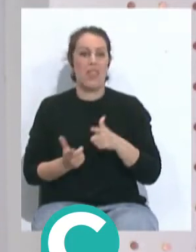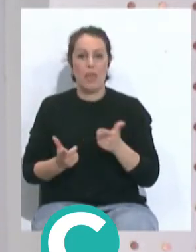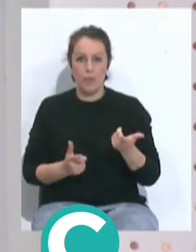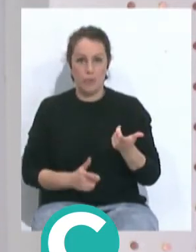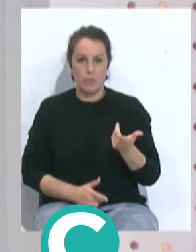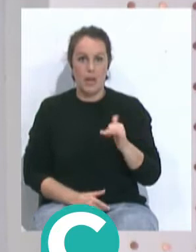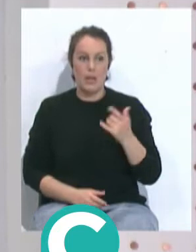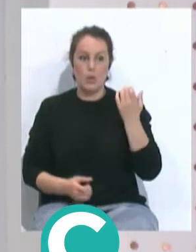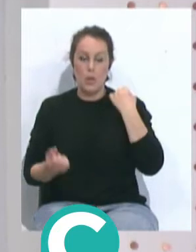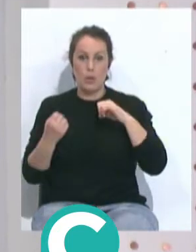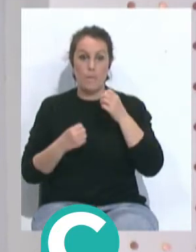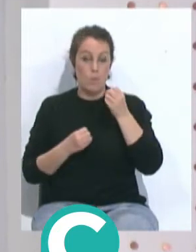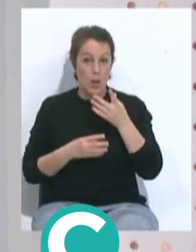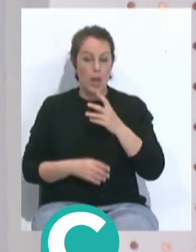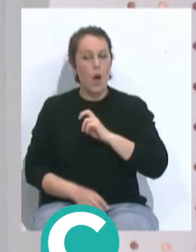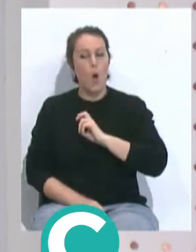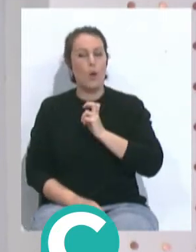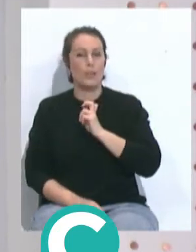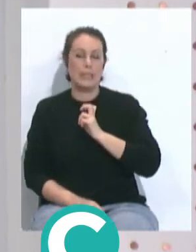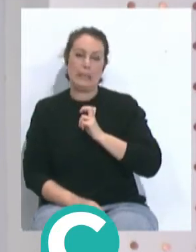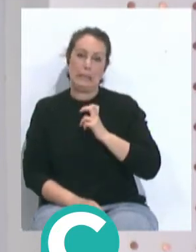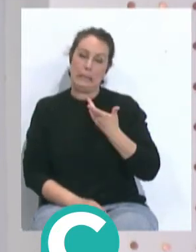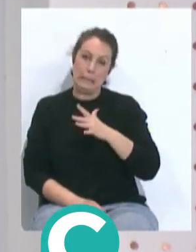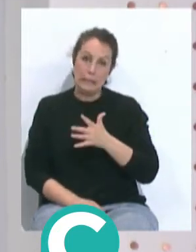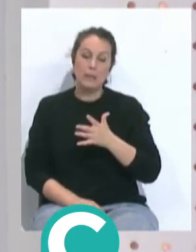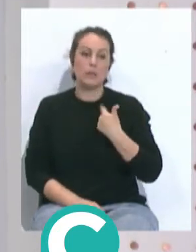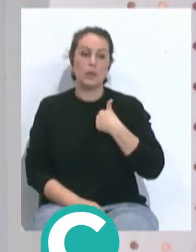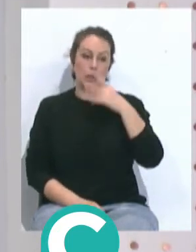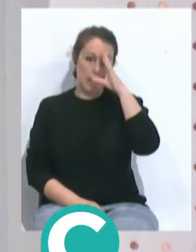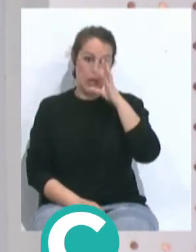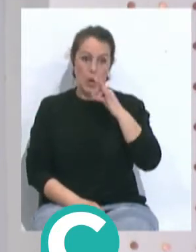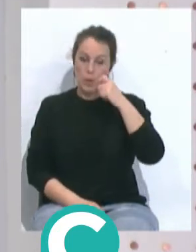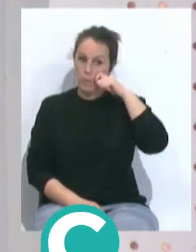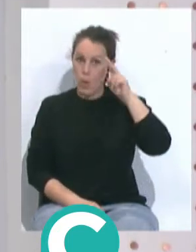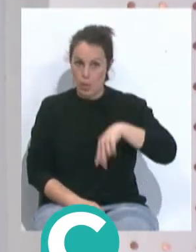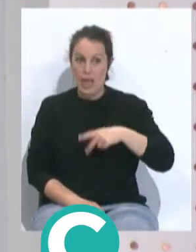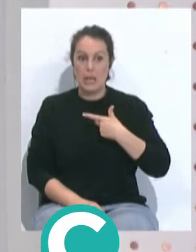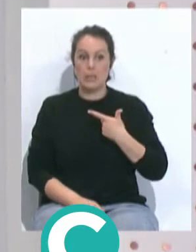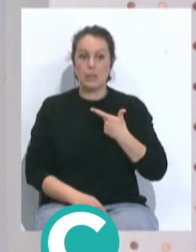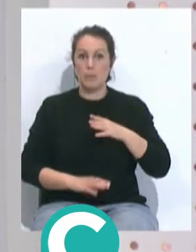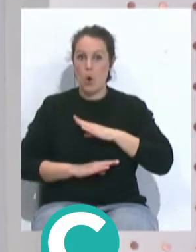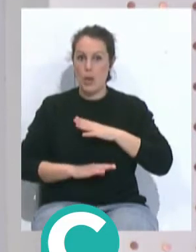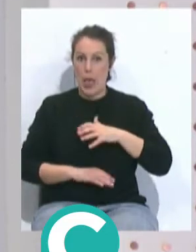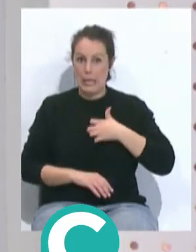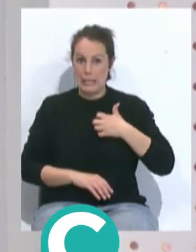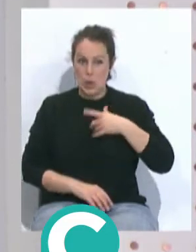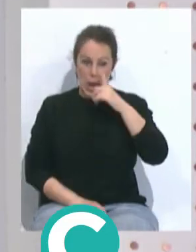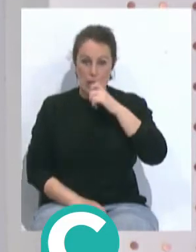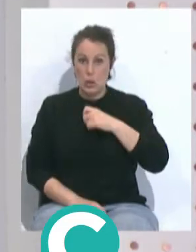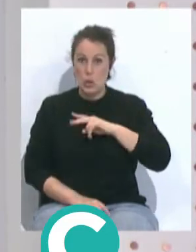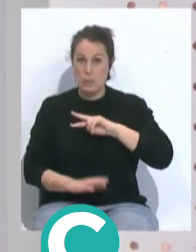Tenía actuaciones buenas y otras no tan buenas, pero creo que es justo reconocer que el guardameta argentino en esta 2021